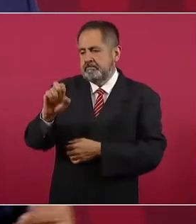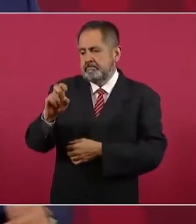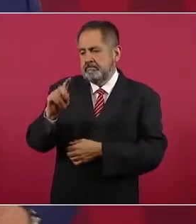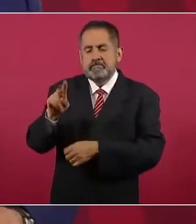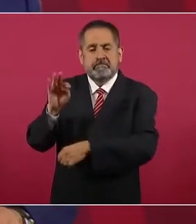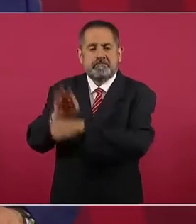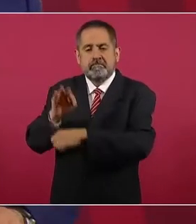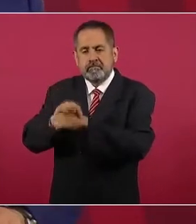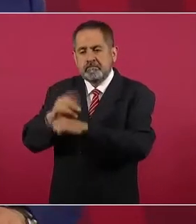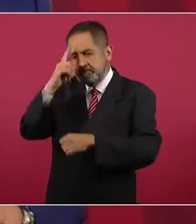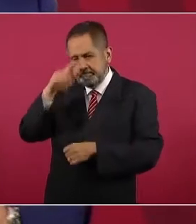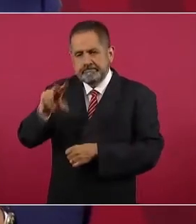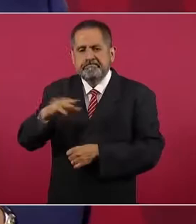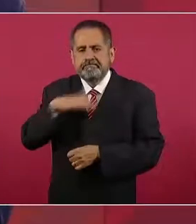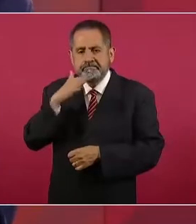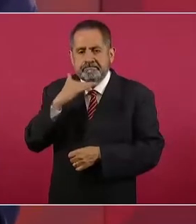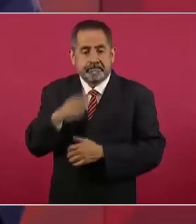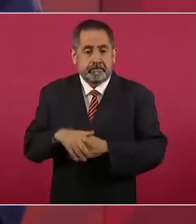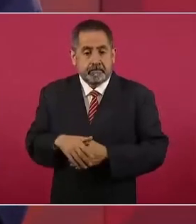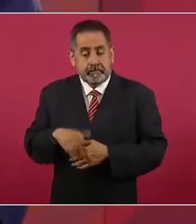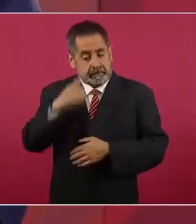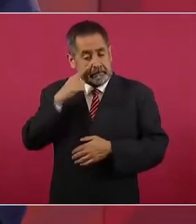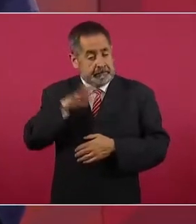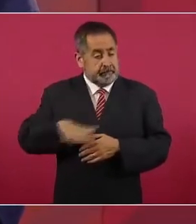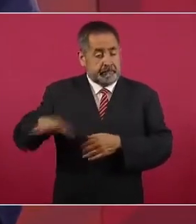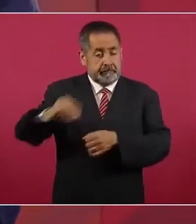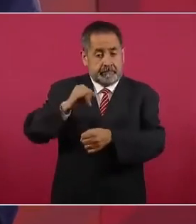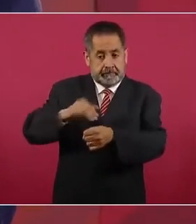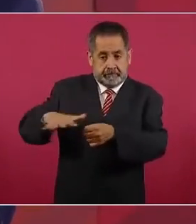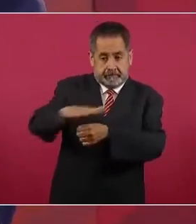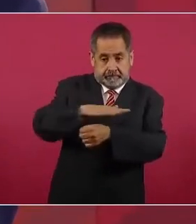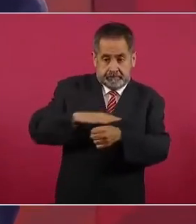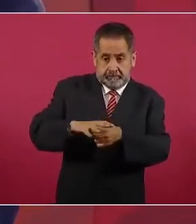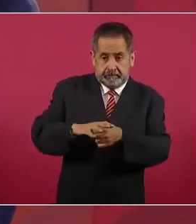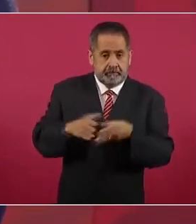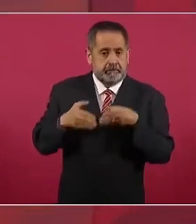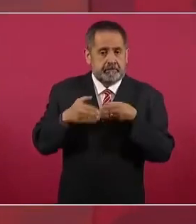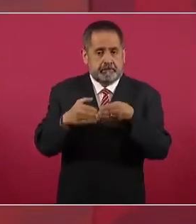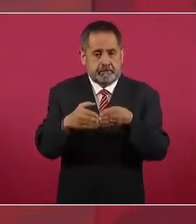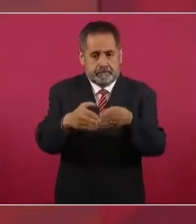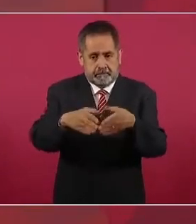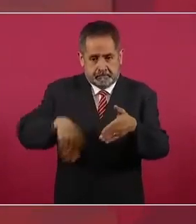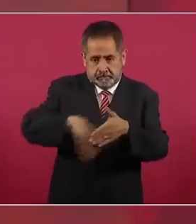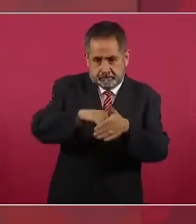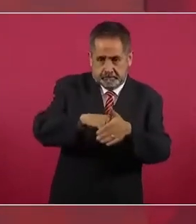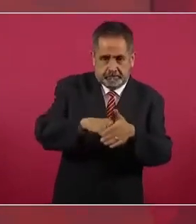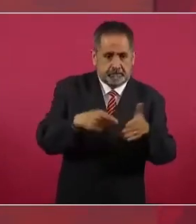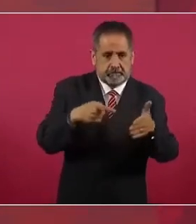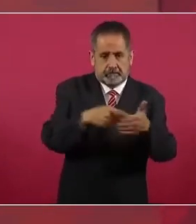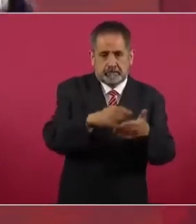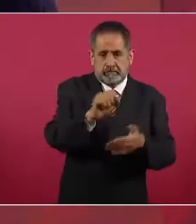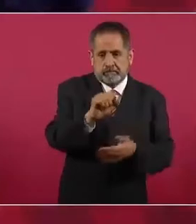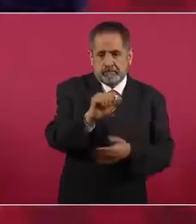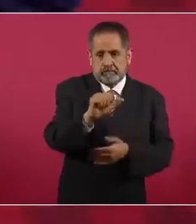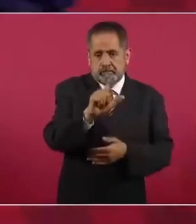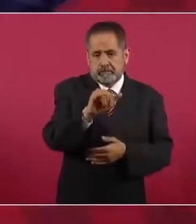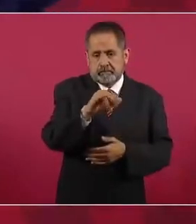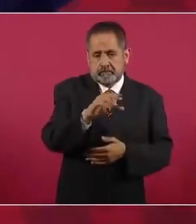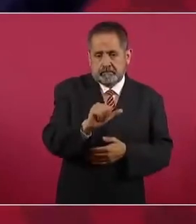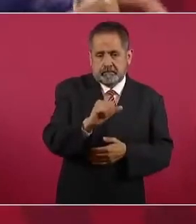en el Istmo los dos puertos, Salina Cruz,